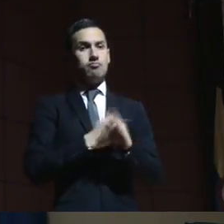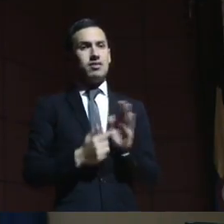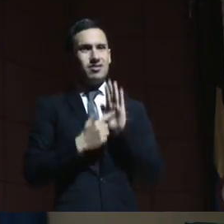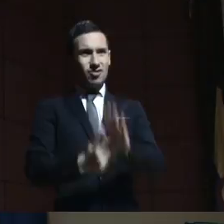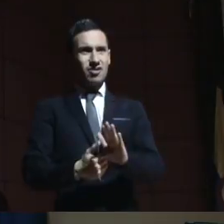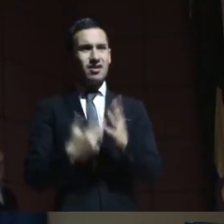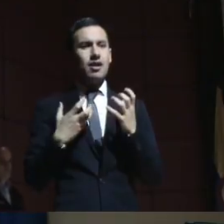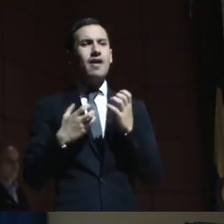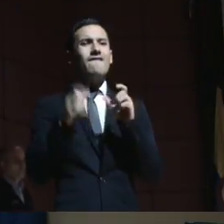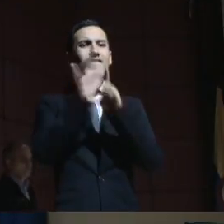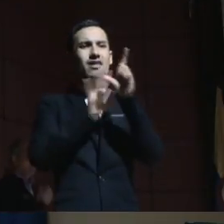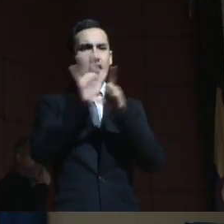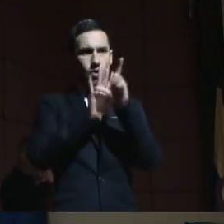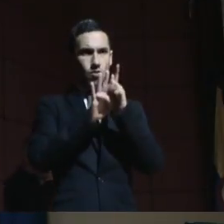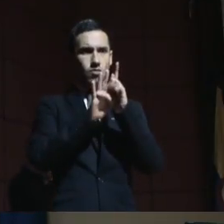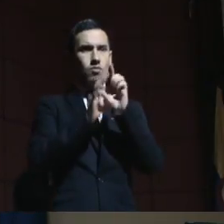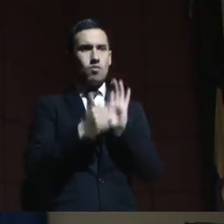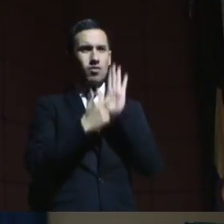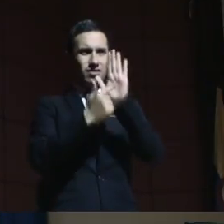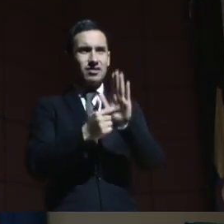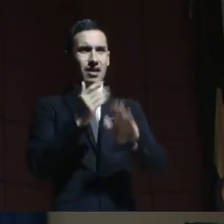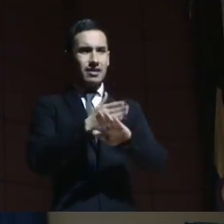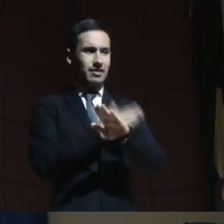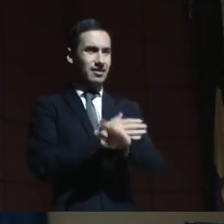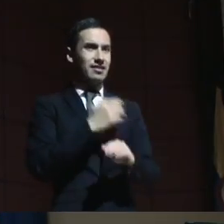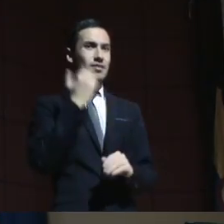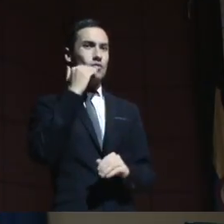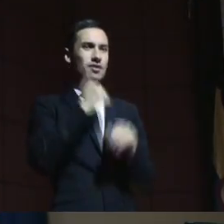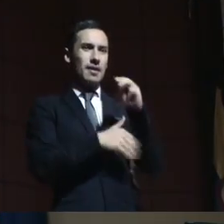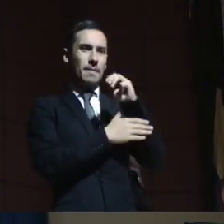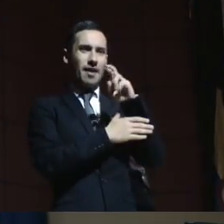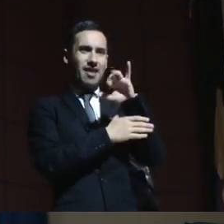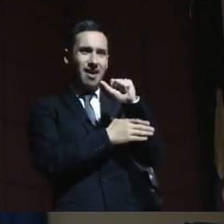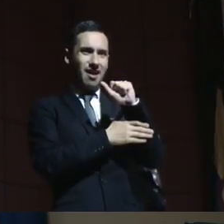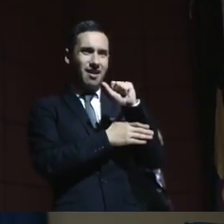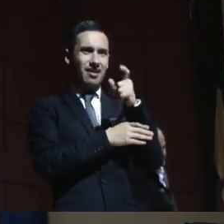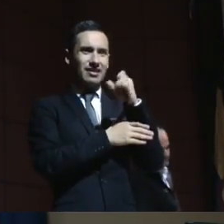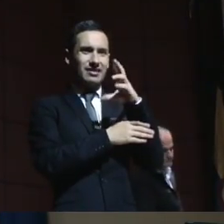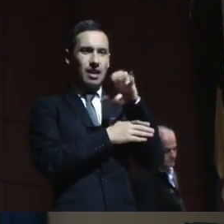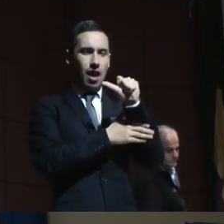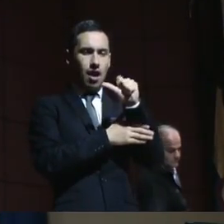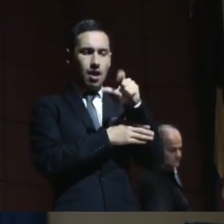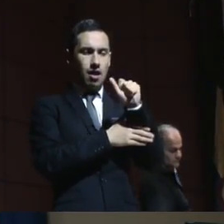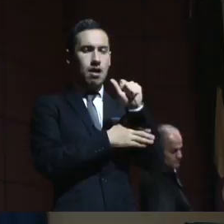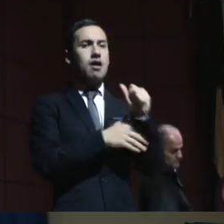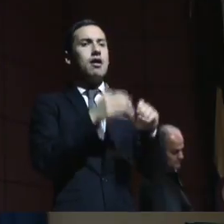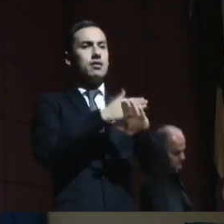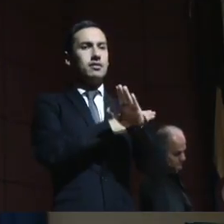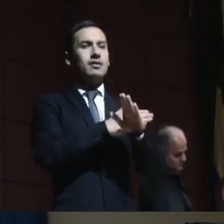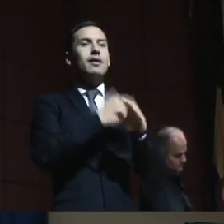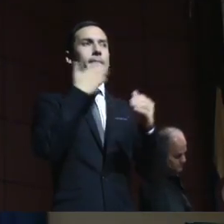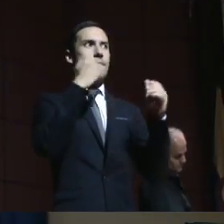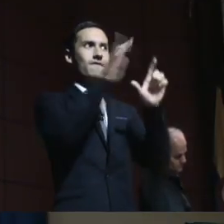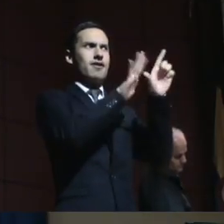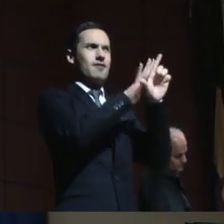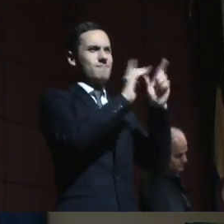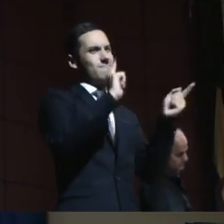que a veces, como nos lo mostró María Graciela, vale más que mil palabras.